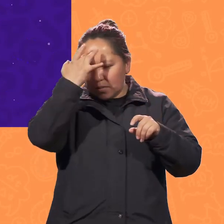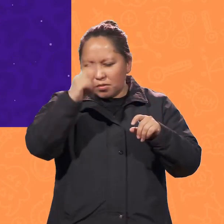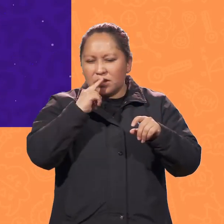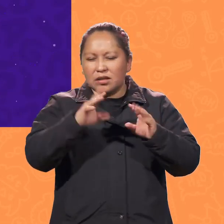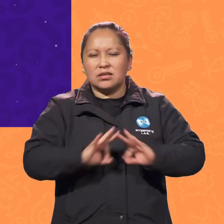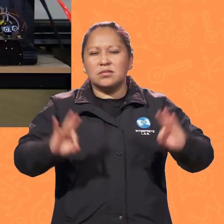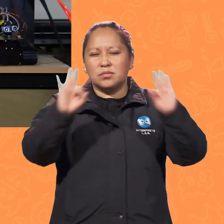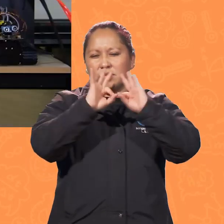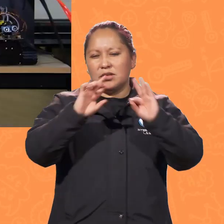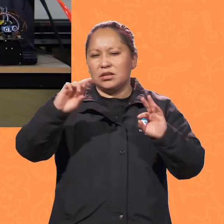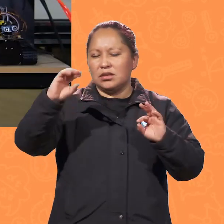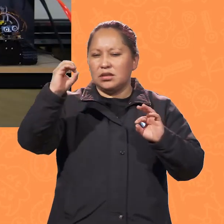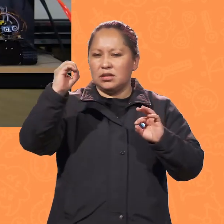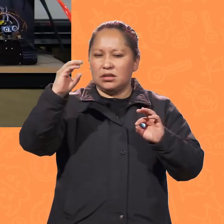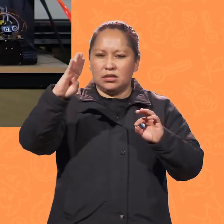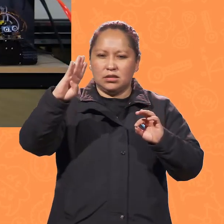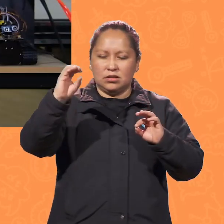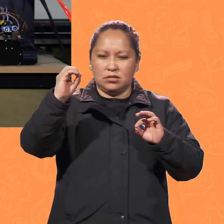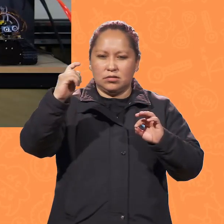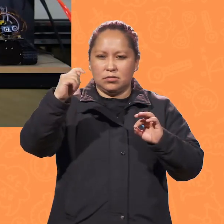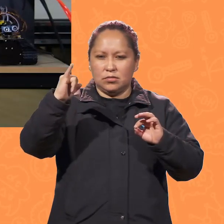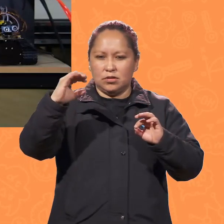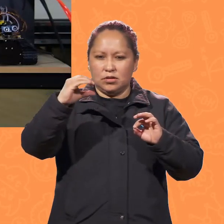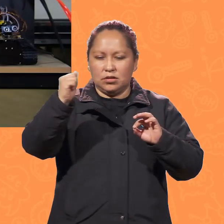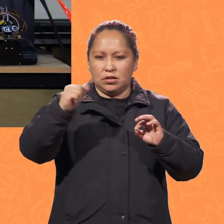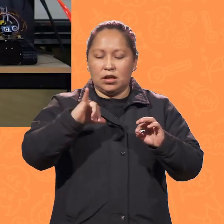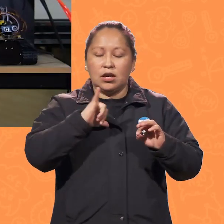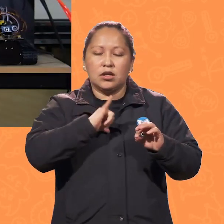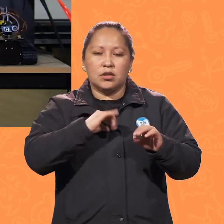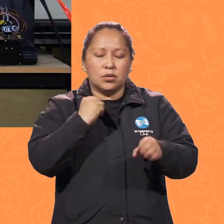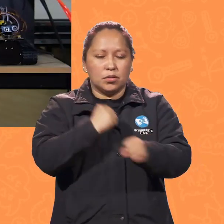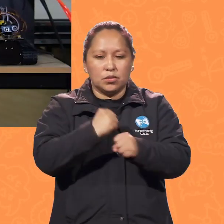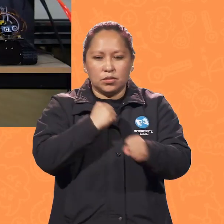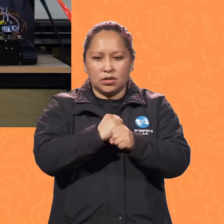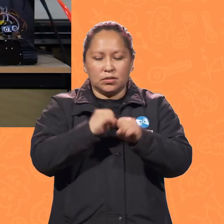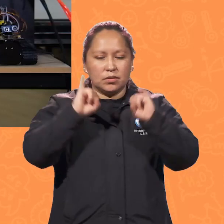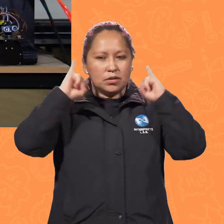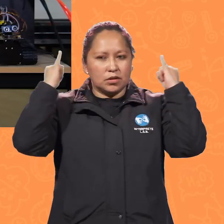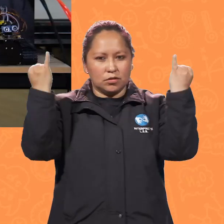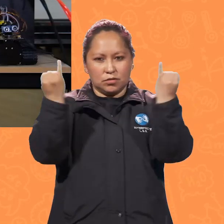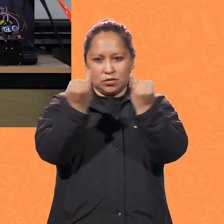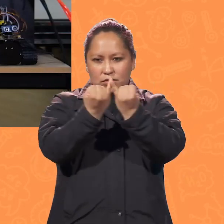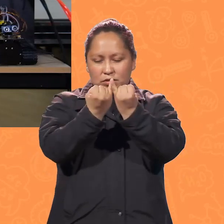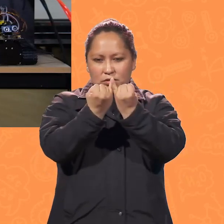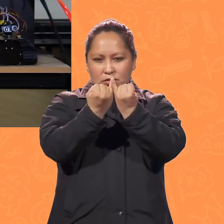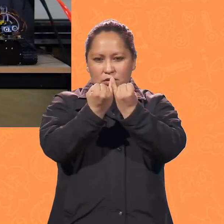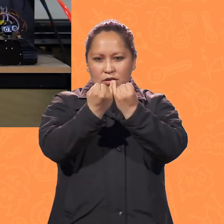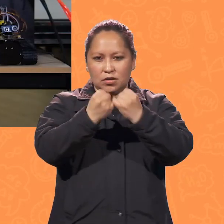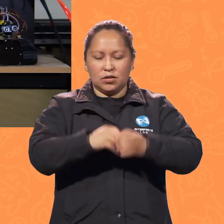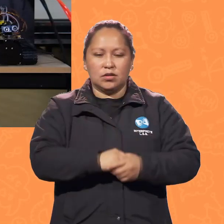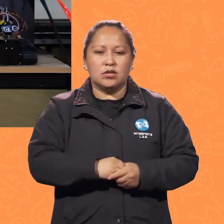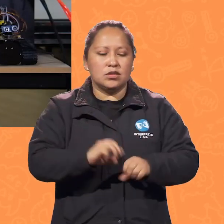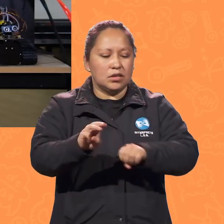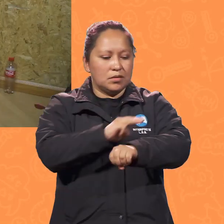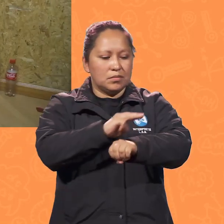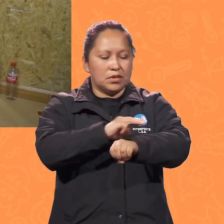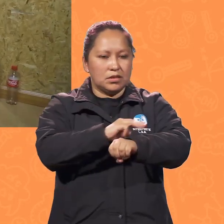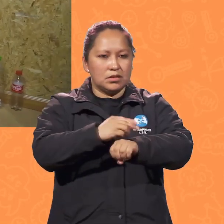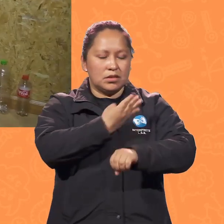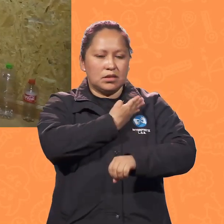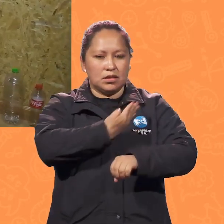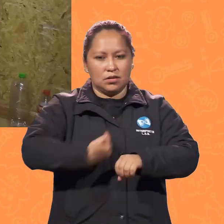la robótica? Hola, yo trabajo en la GTIC. Somos una institución pública descentralizada del Ministerio de la Presidencia.